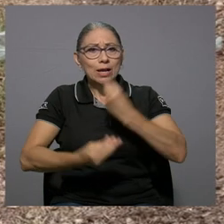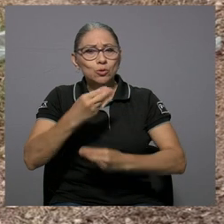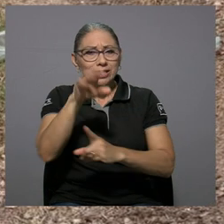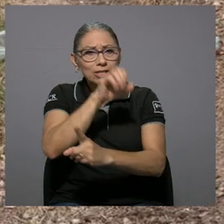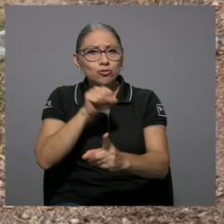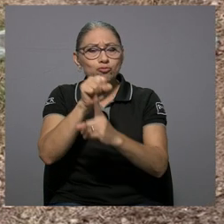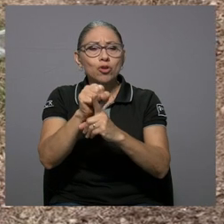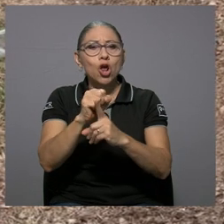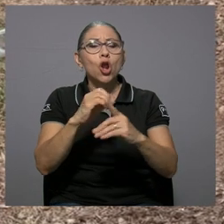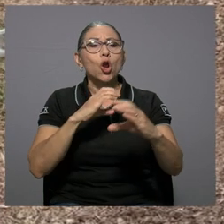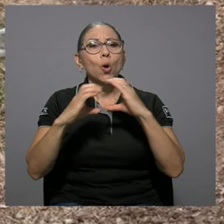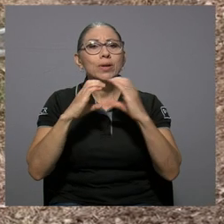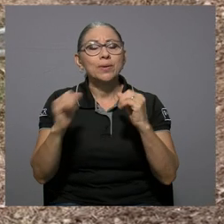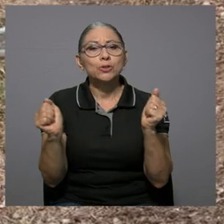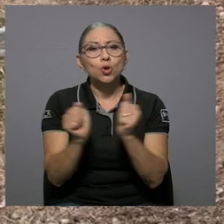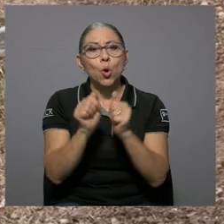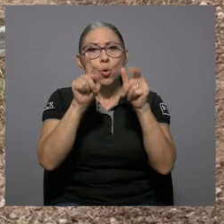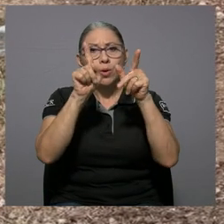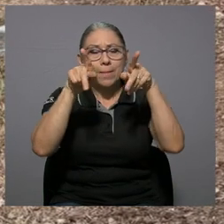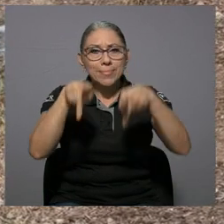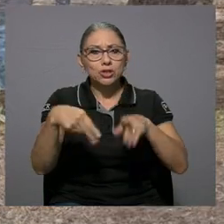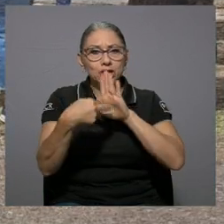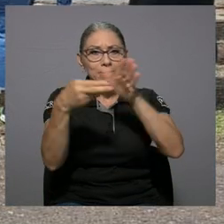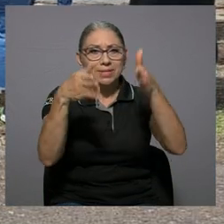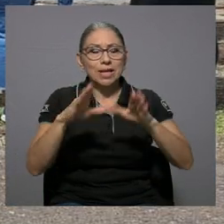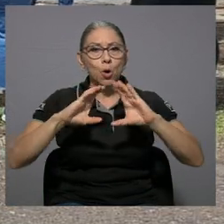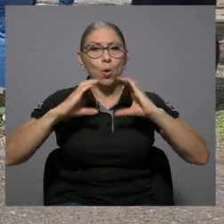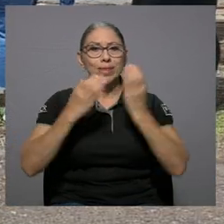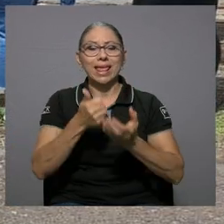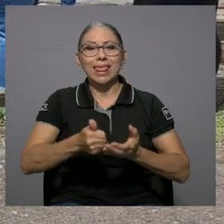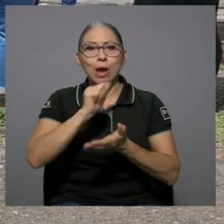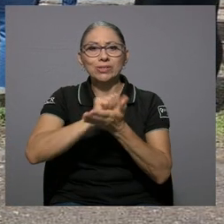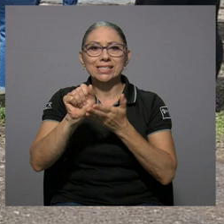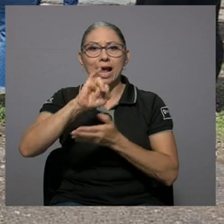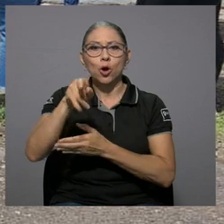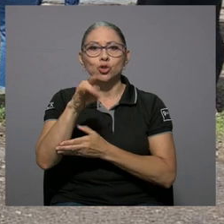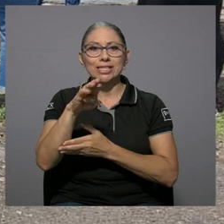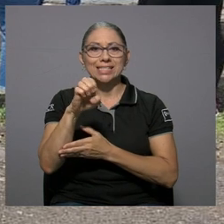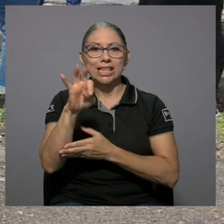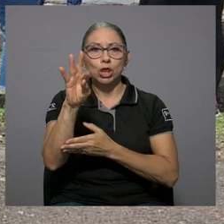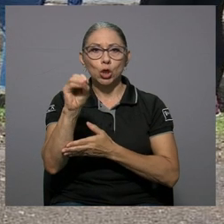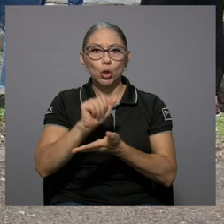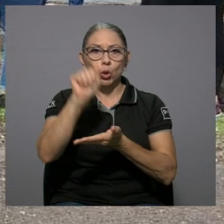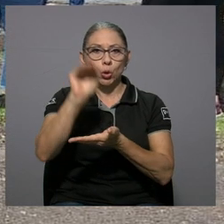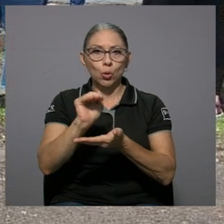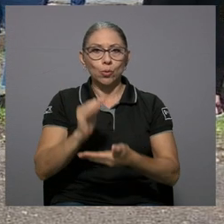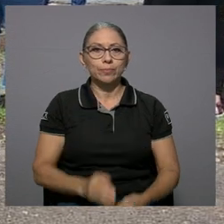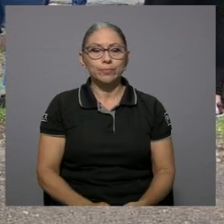situación lo conversaremos con un representante del Comité de Agua de San Josecito.